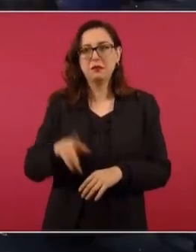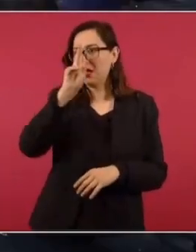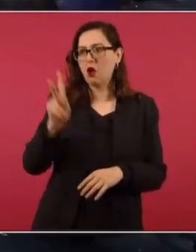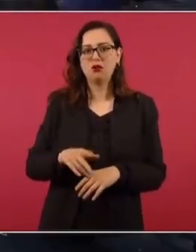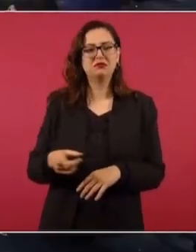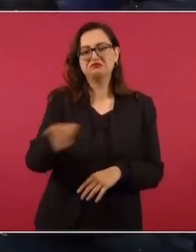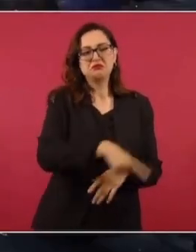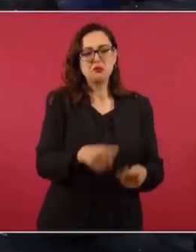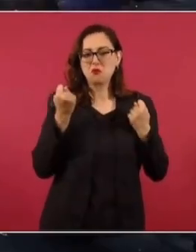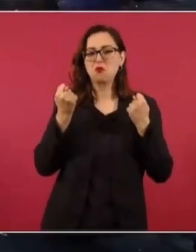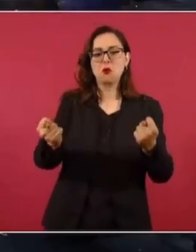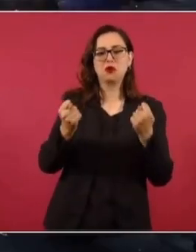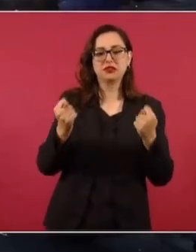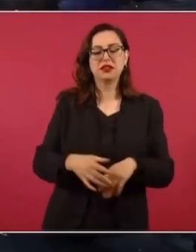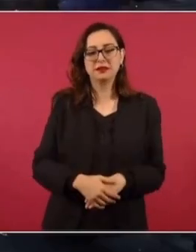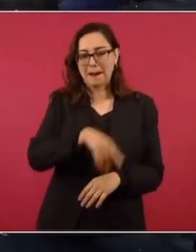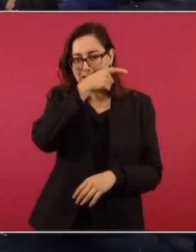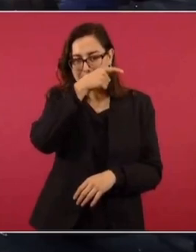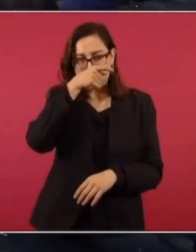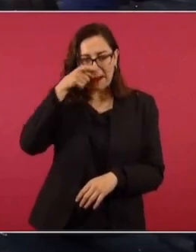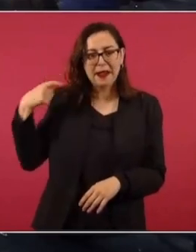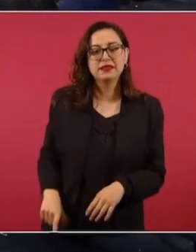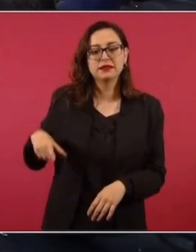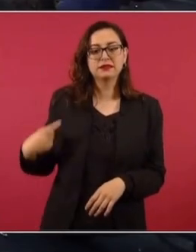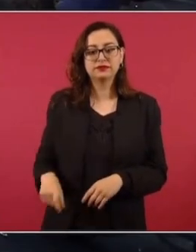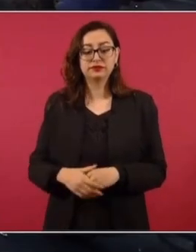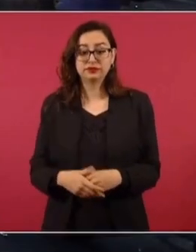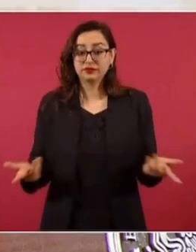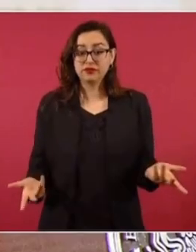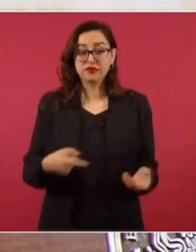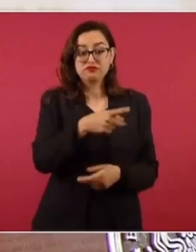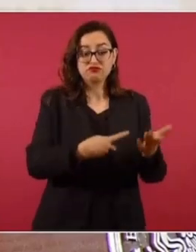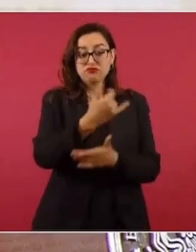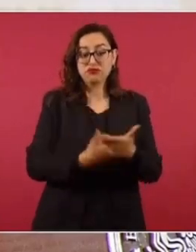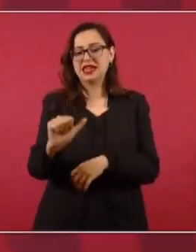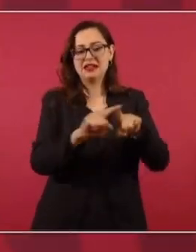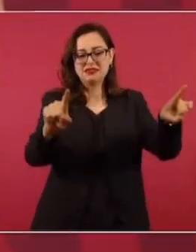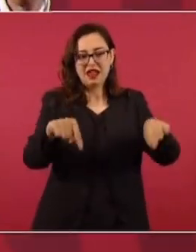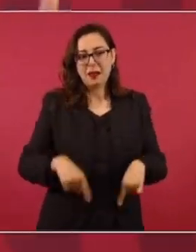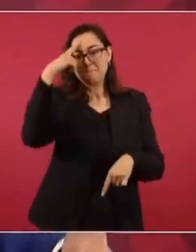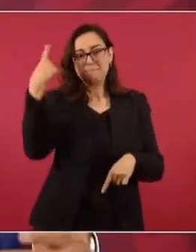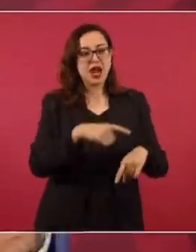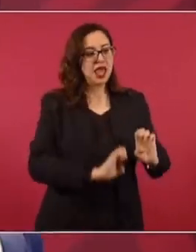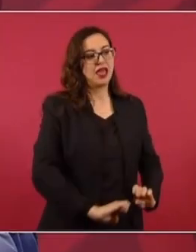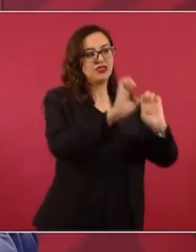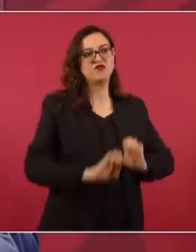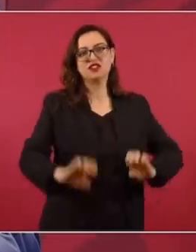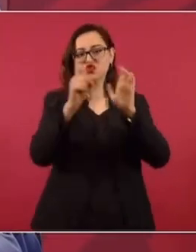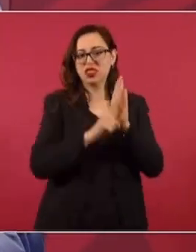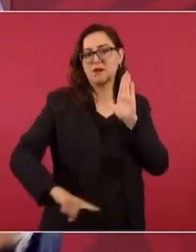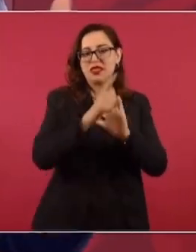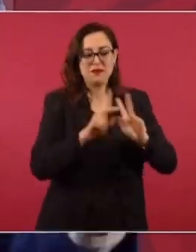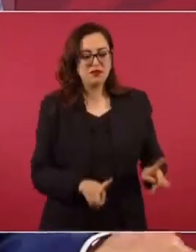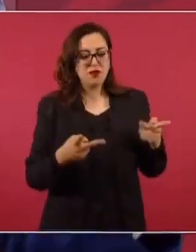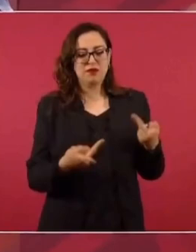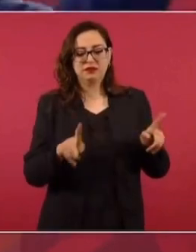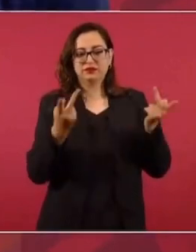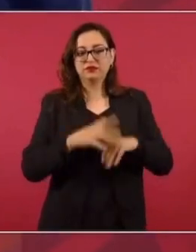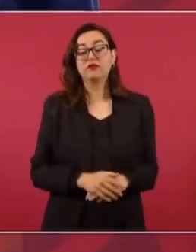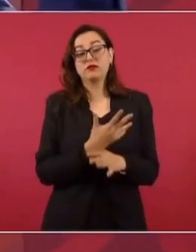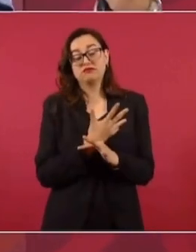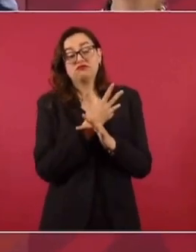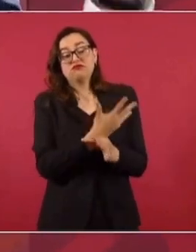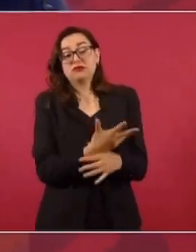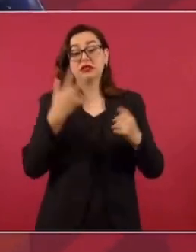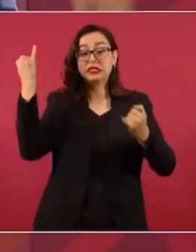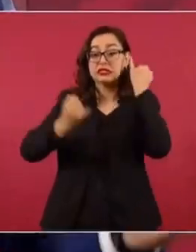Porque querían convertir el actual aeropuerto Benito Juárez en un desarrollo inmobiliario. Porque iban a cerrar ese aeropuerto. Supuestamente por interferencia